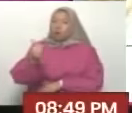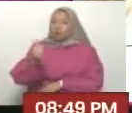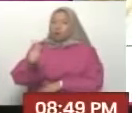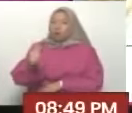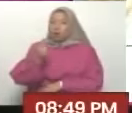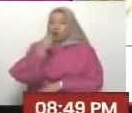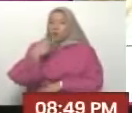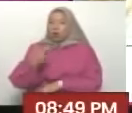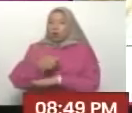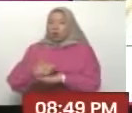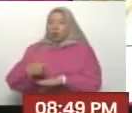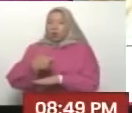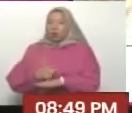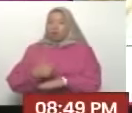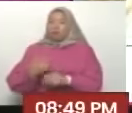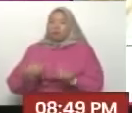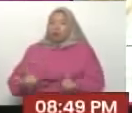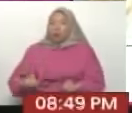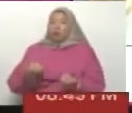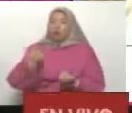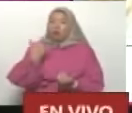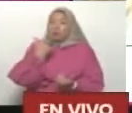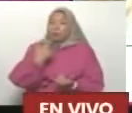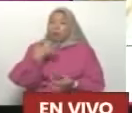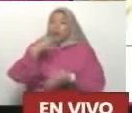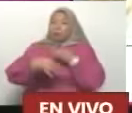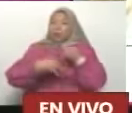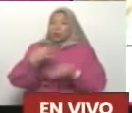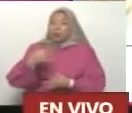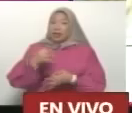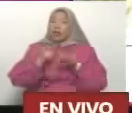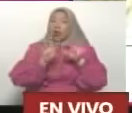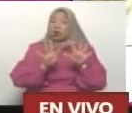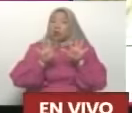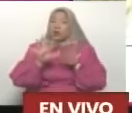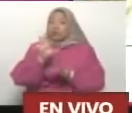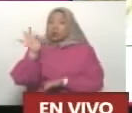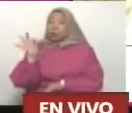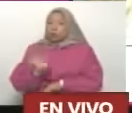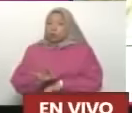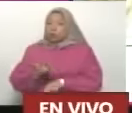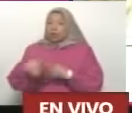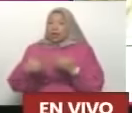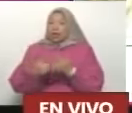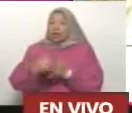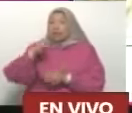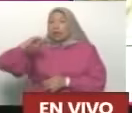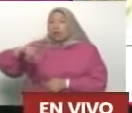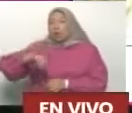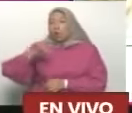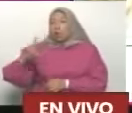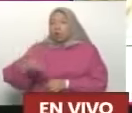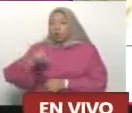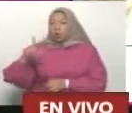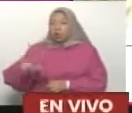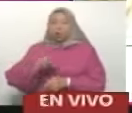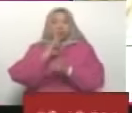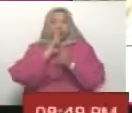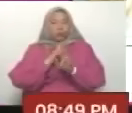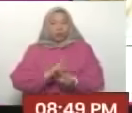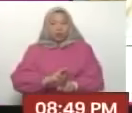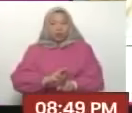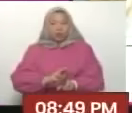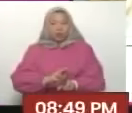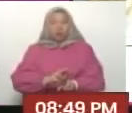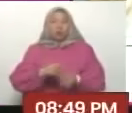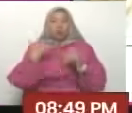vamos avanzando rumbo a esa meta del 95%, hasta el mes de julio, como usted mencionaba, hay que mostrar resultados y eso es lo que espera la gente y de inmediato